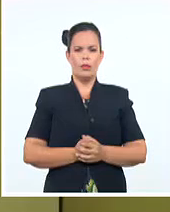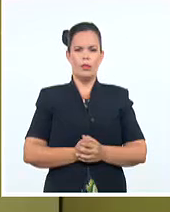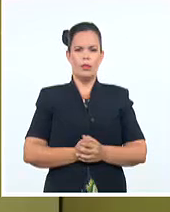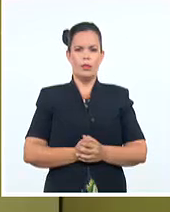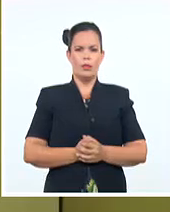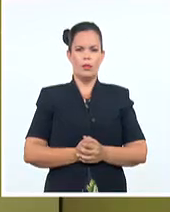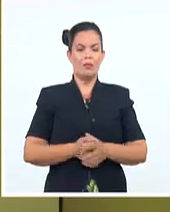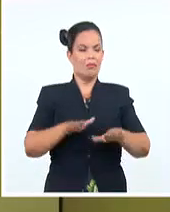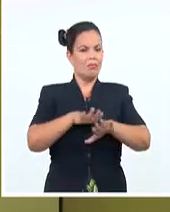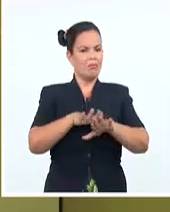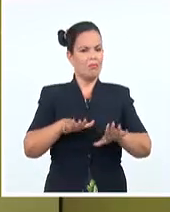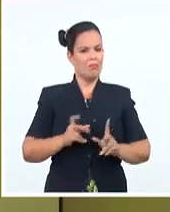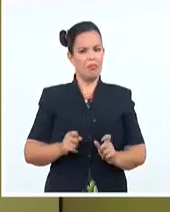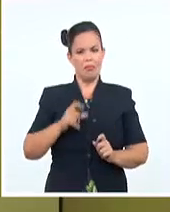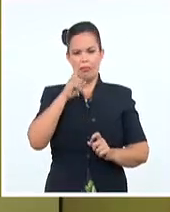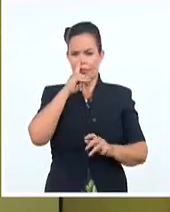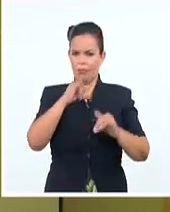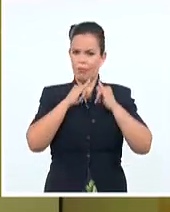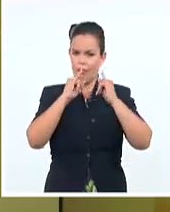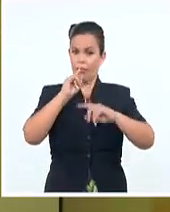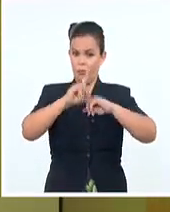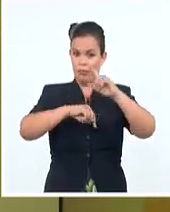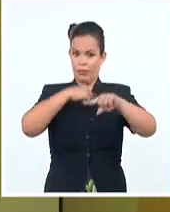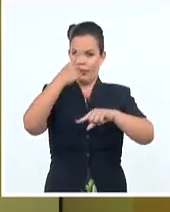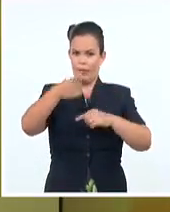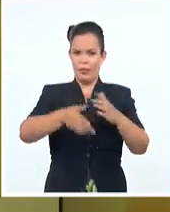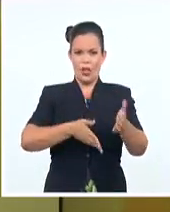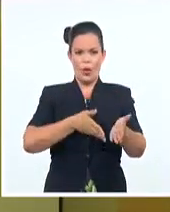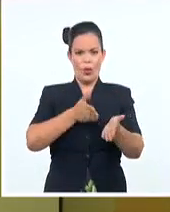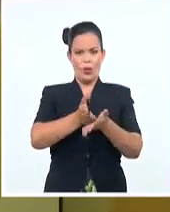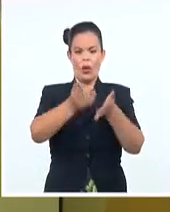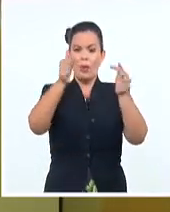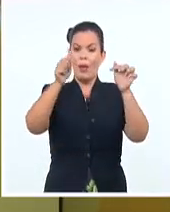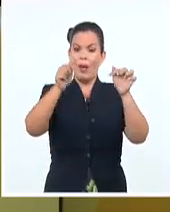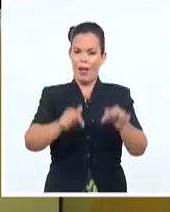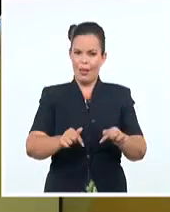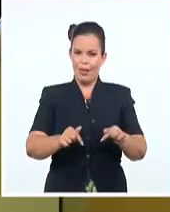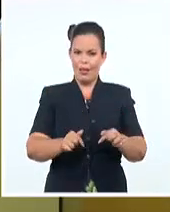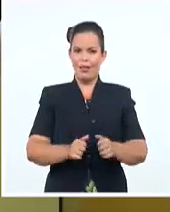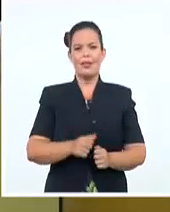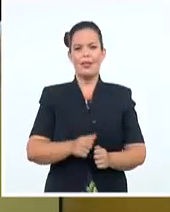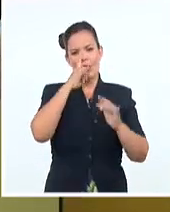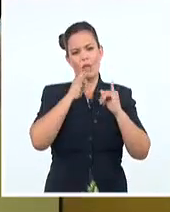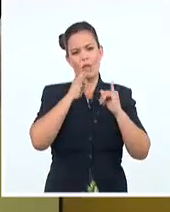Y por hoy ya me despido. Por mañana nos volveremos a encontrar aquí, al mediodía. Muy buenas tardes.